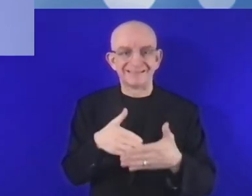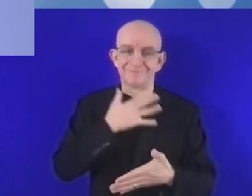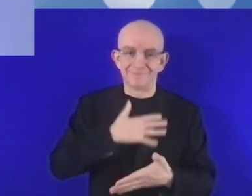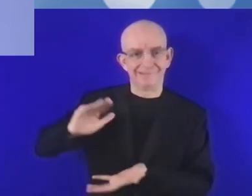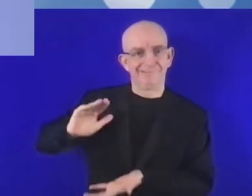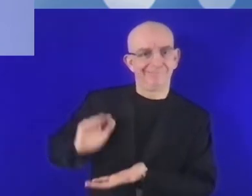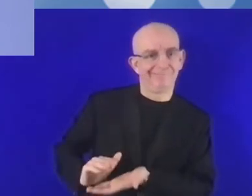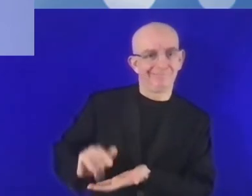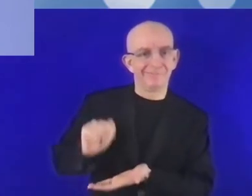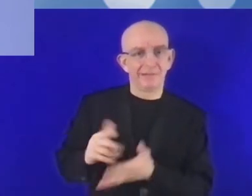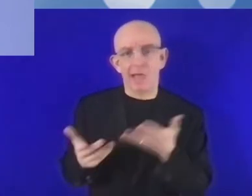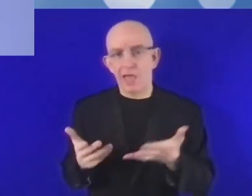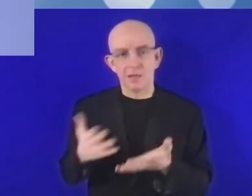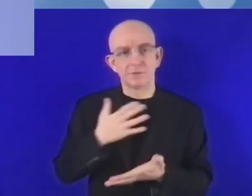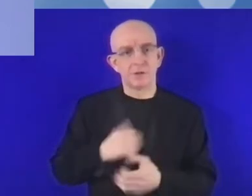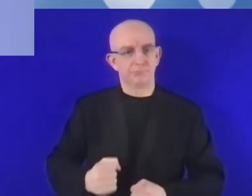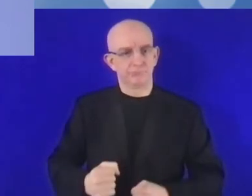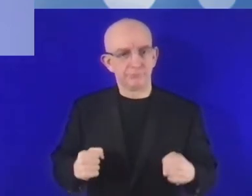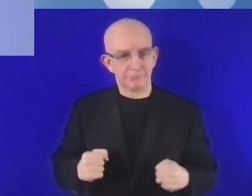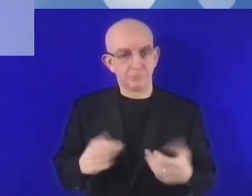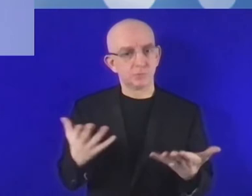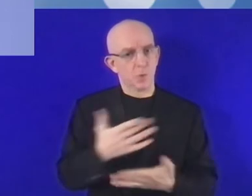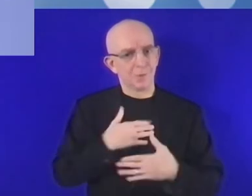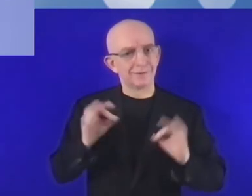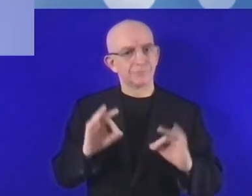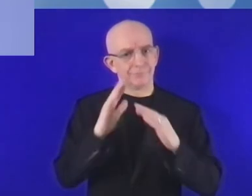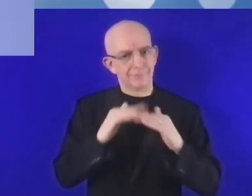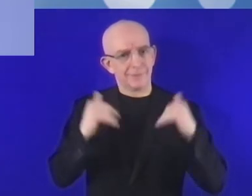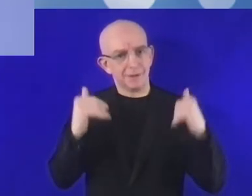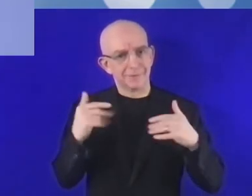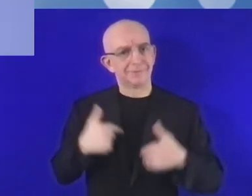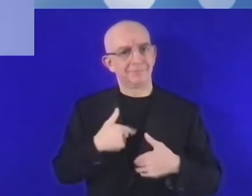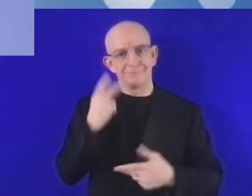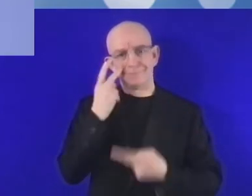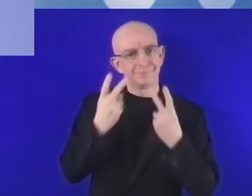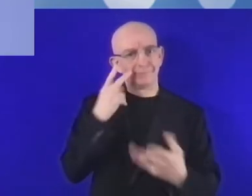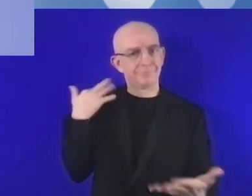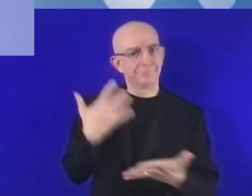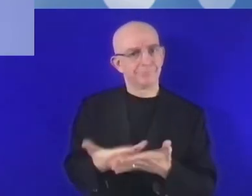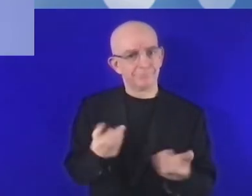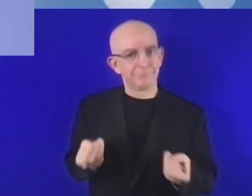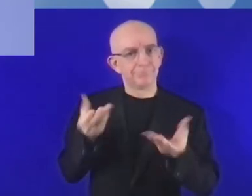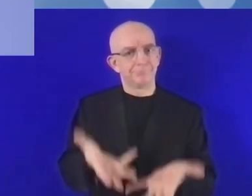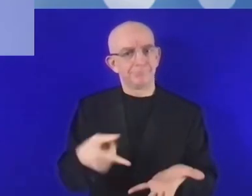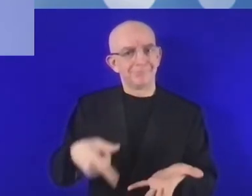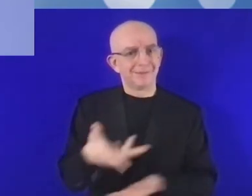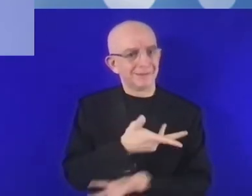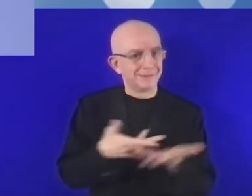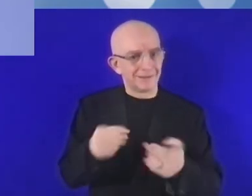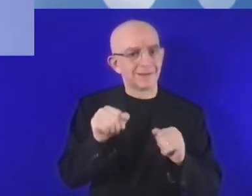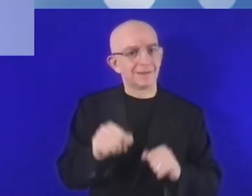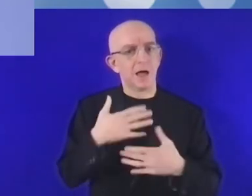elemento clave que podrá ayudarnos a mitigar esta